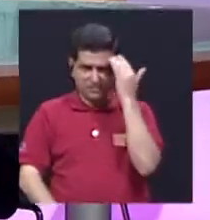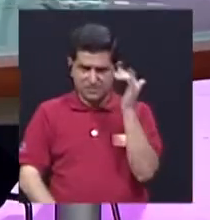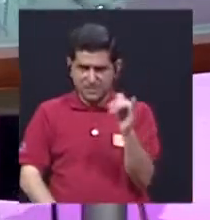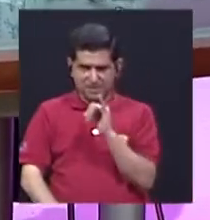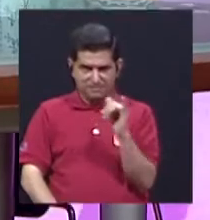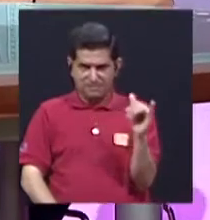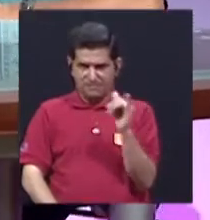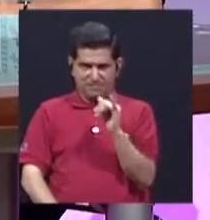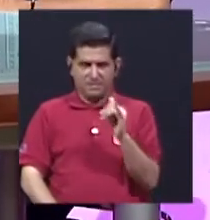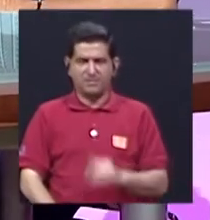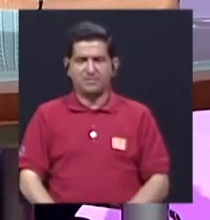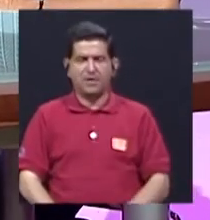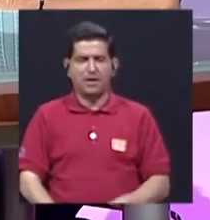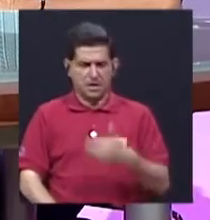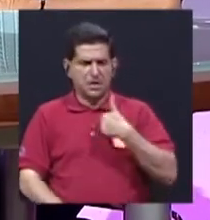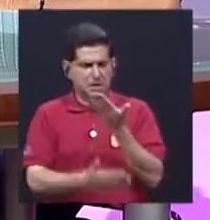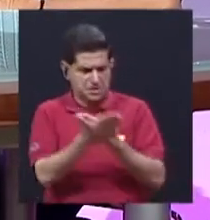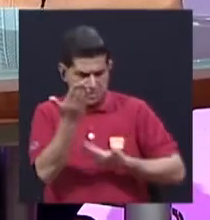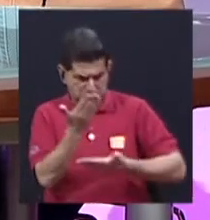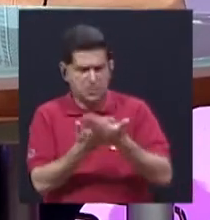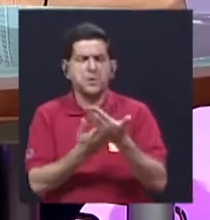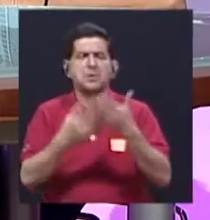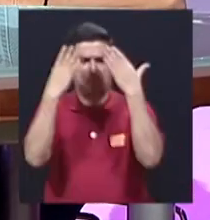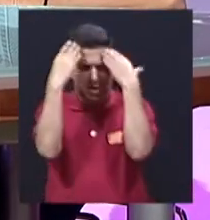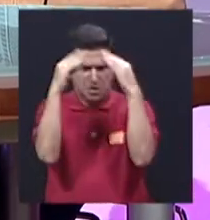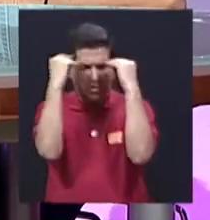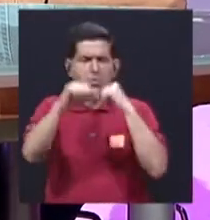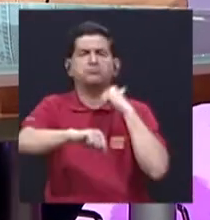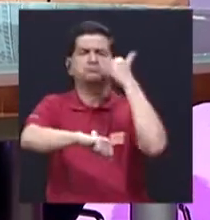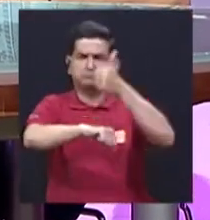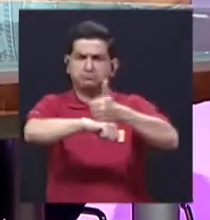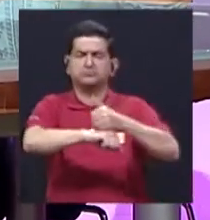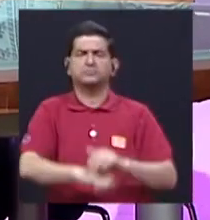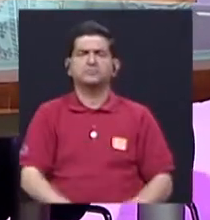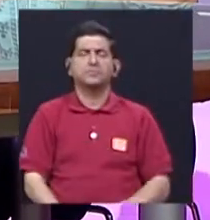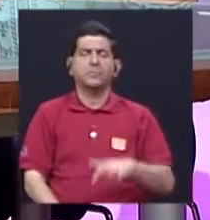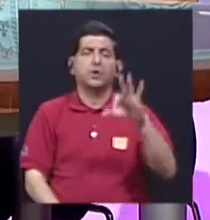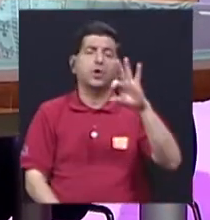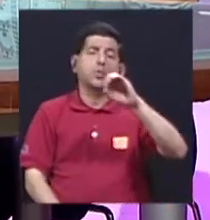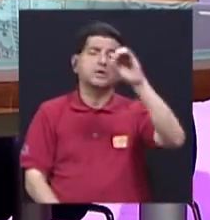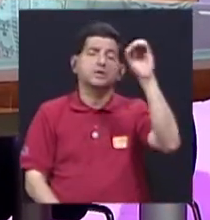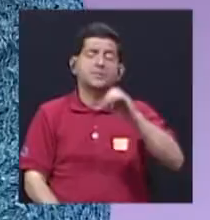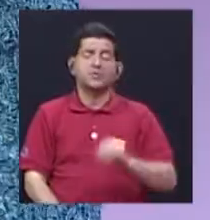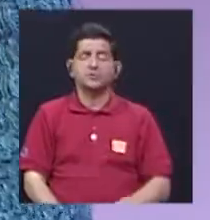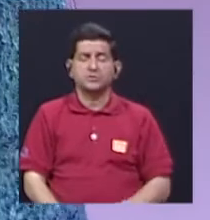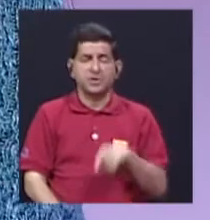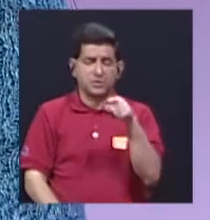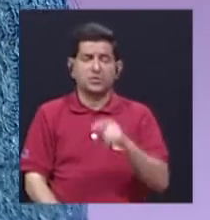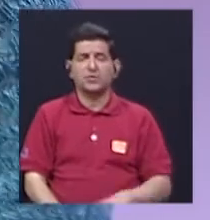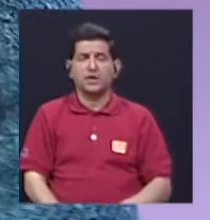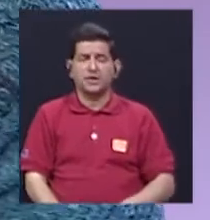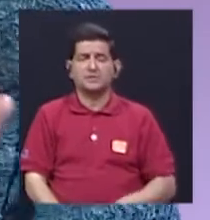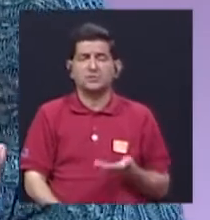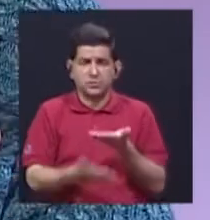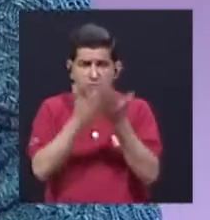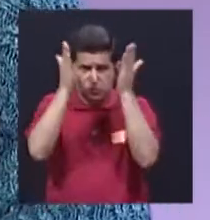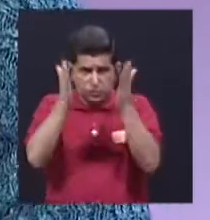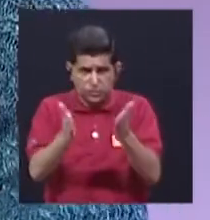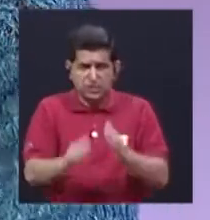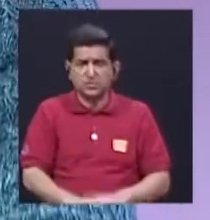teniendo en la mano, informes que determinan, por ejemplo, que el 90% de los concesionarios hoy en día no está